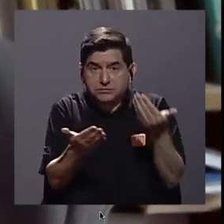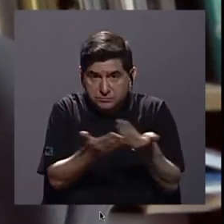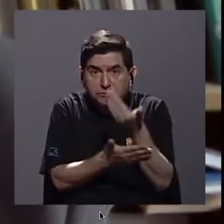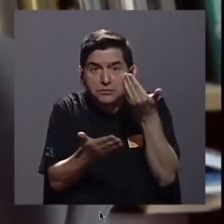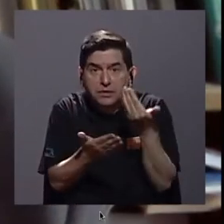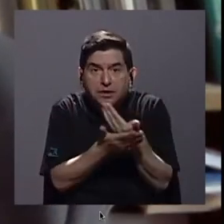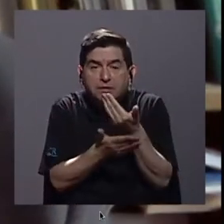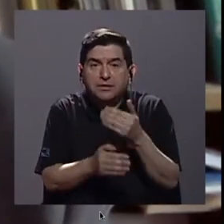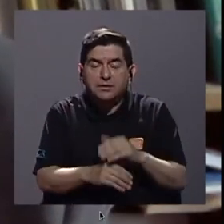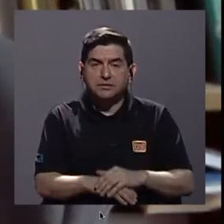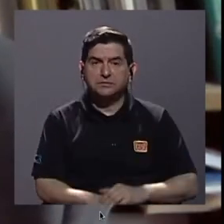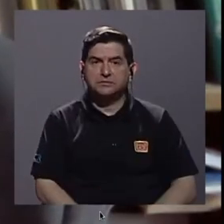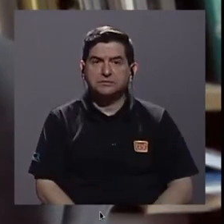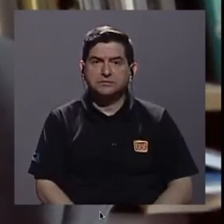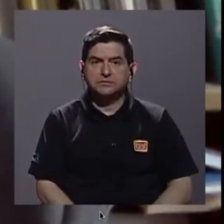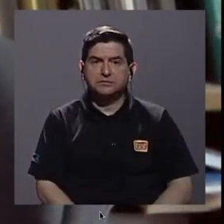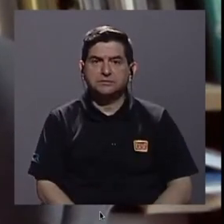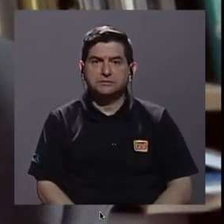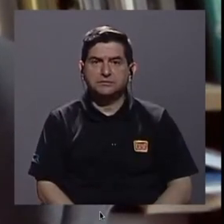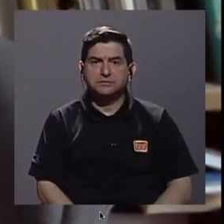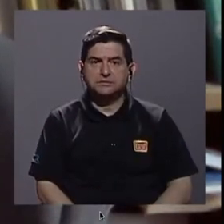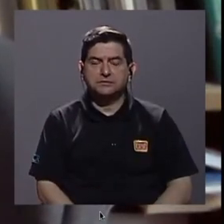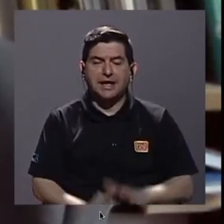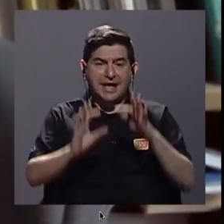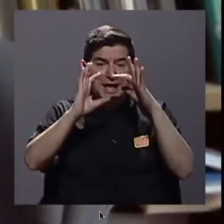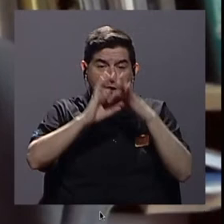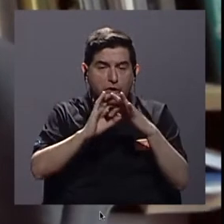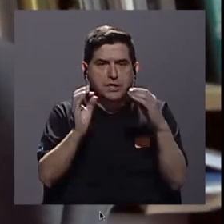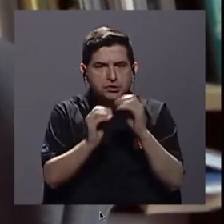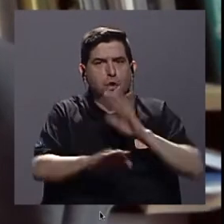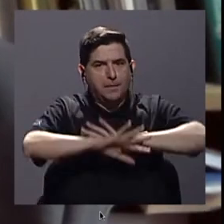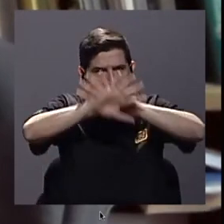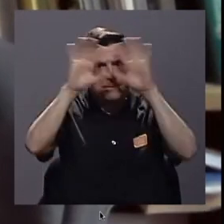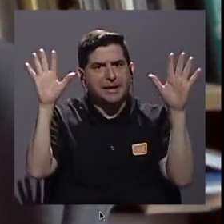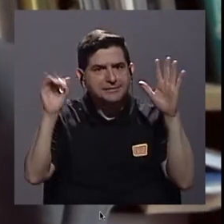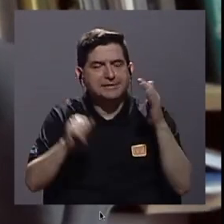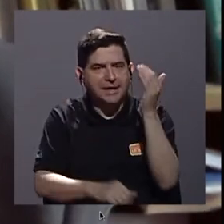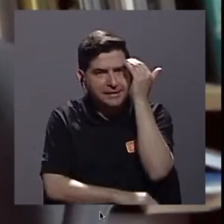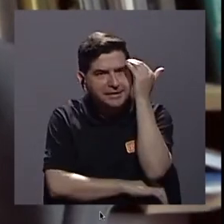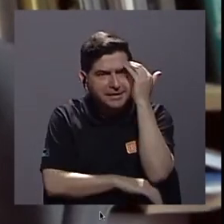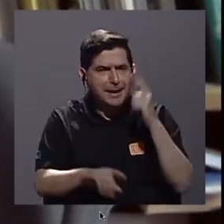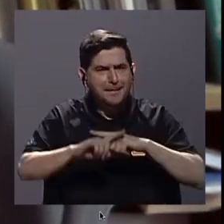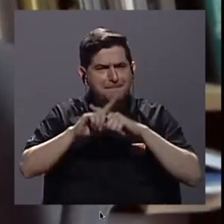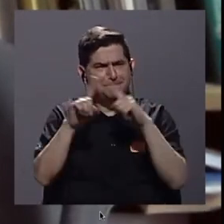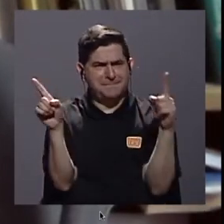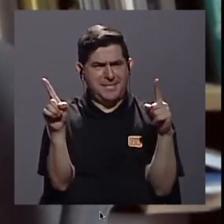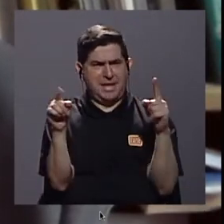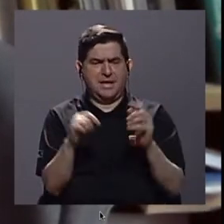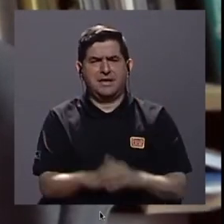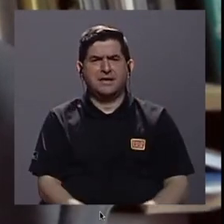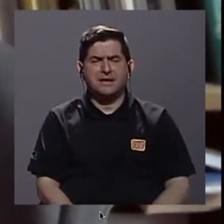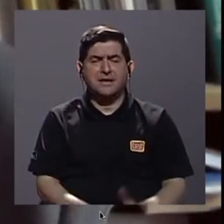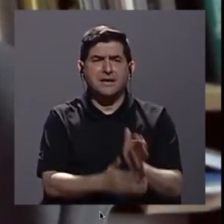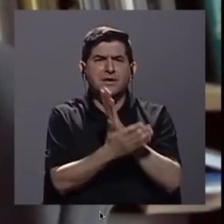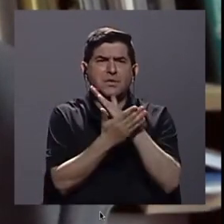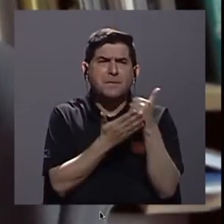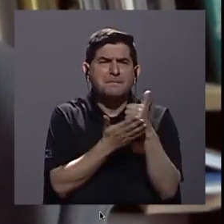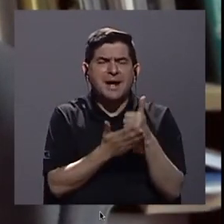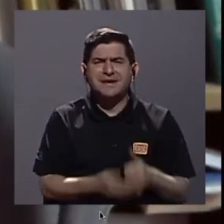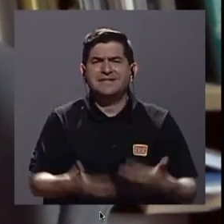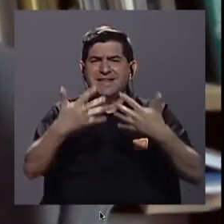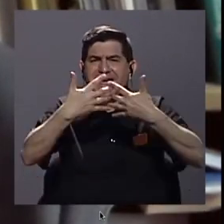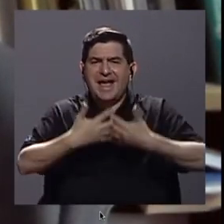esa conexión es más evidente, todos la conocemos, pero cuando vemos la parte de